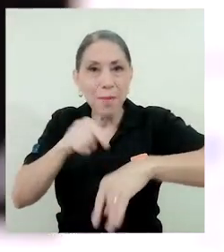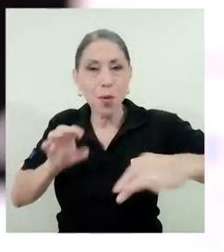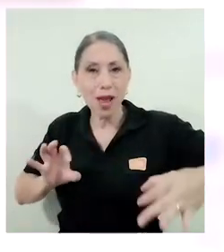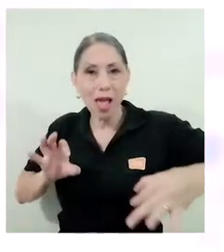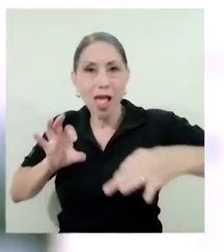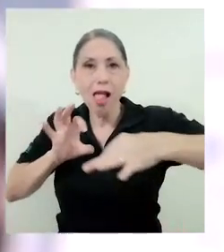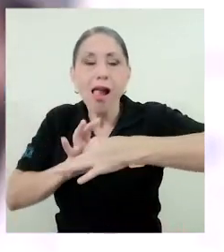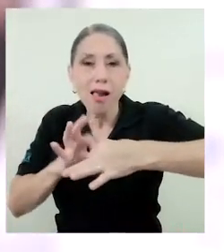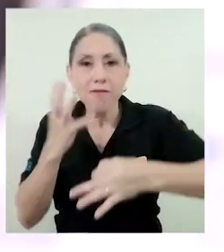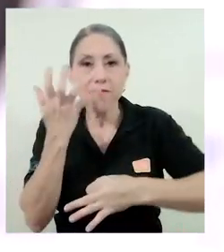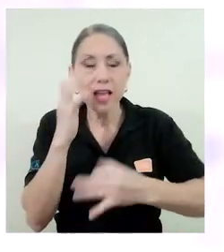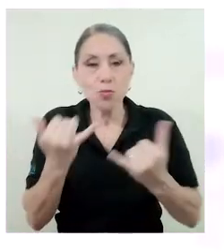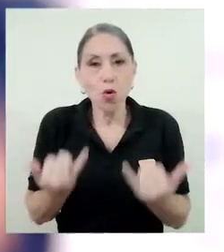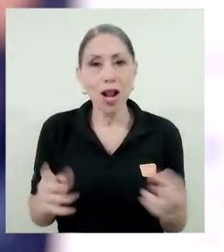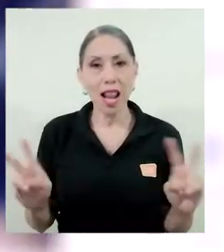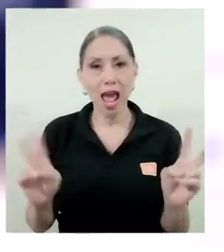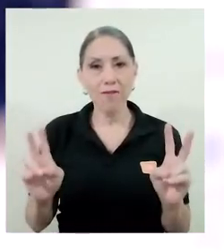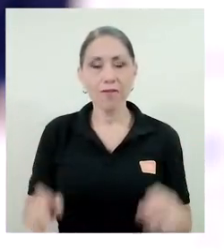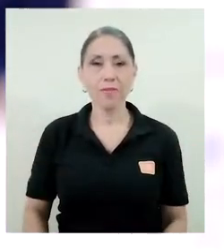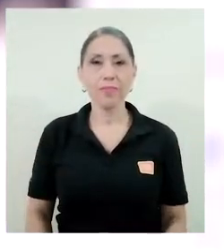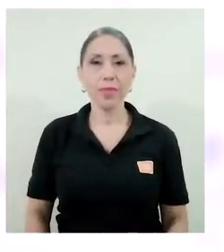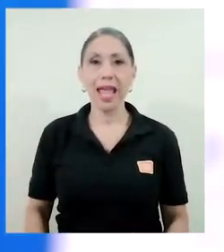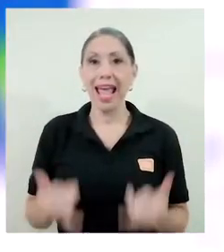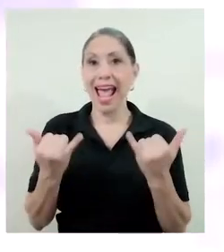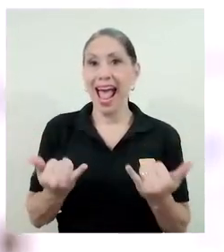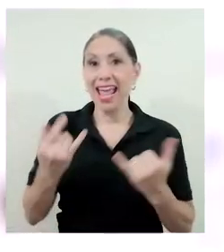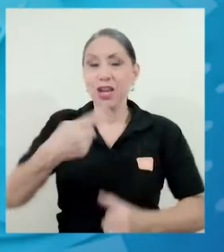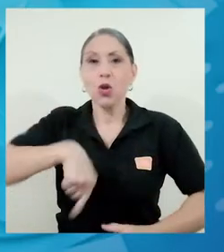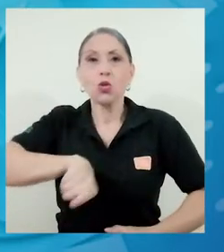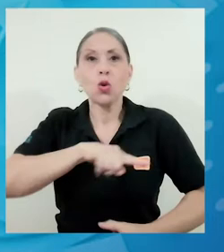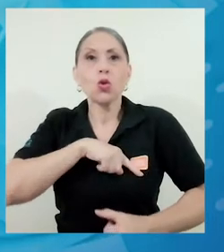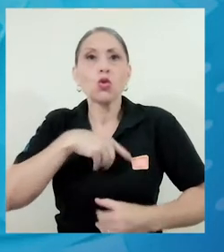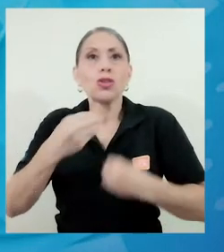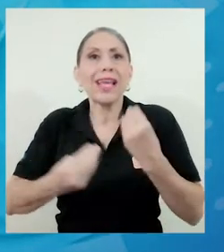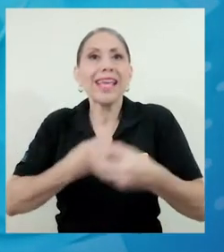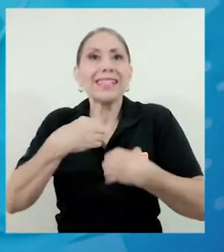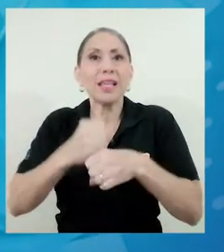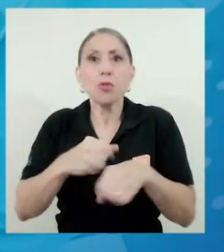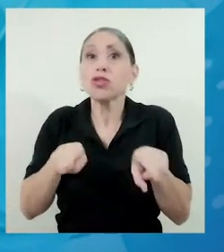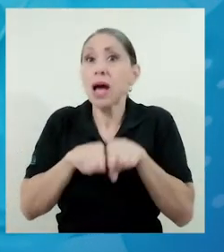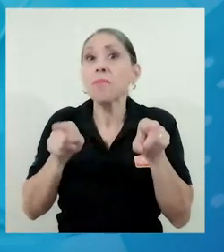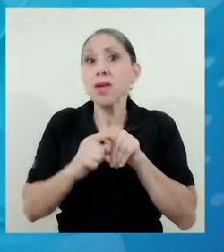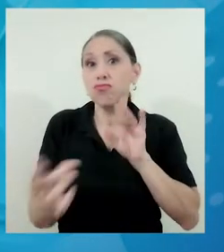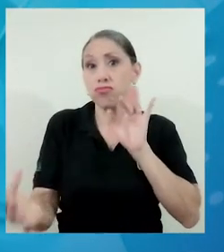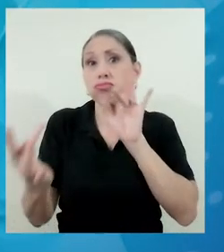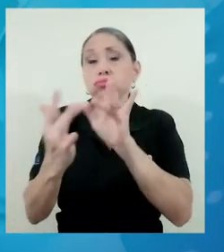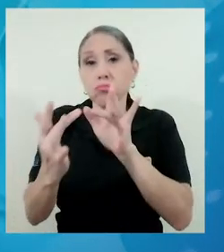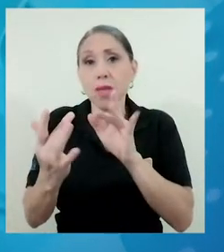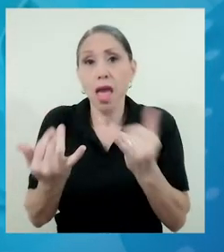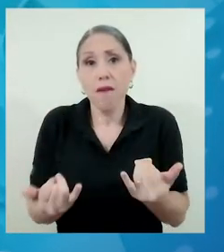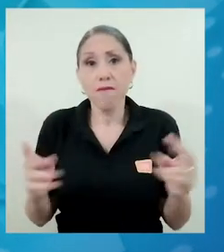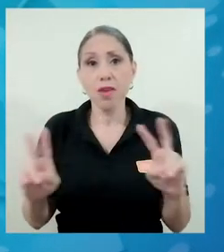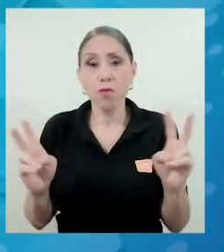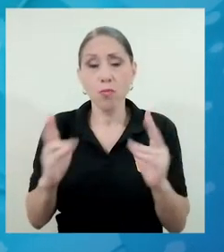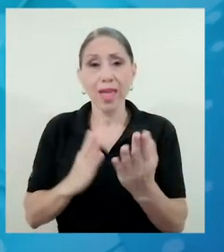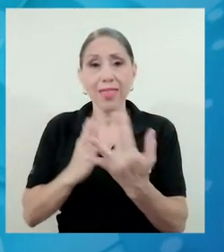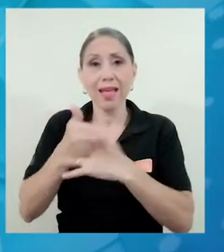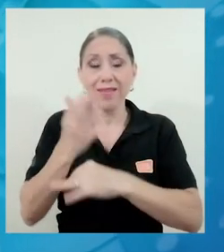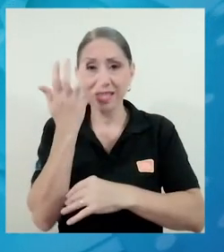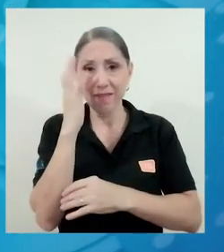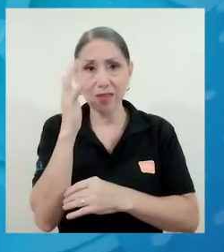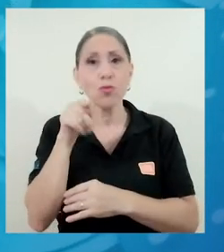la sesión por Facebook Live. En esta ocasión lo que hicimos fue también compartirla en vivo a través de Facebook